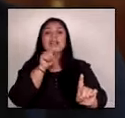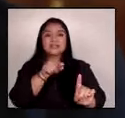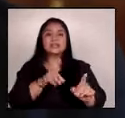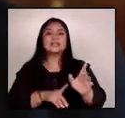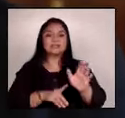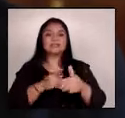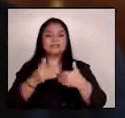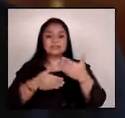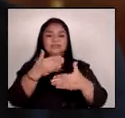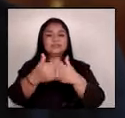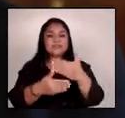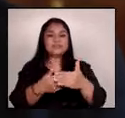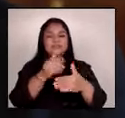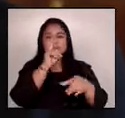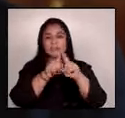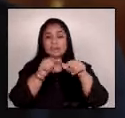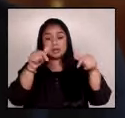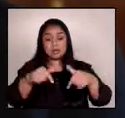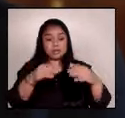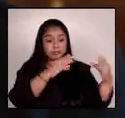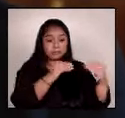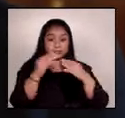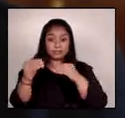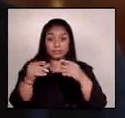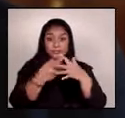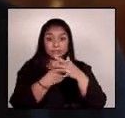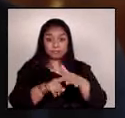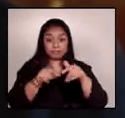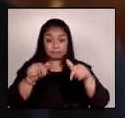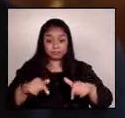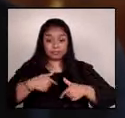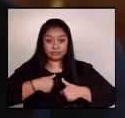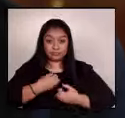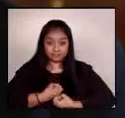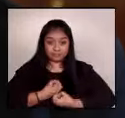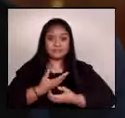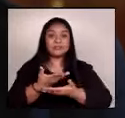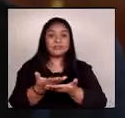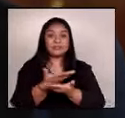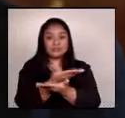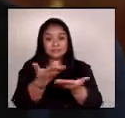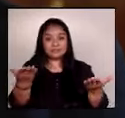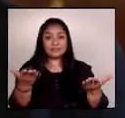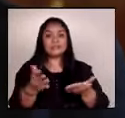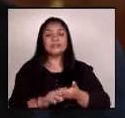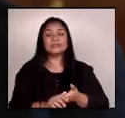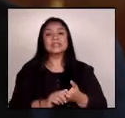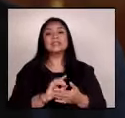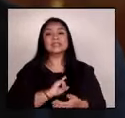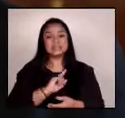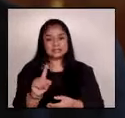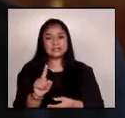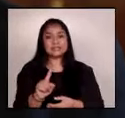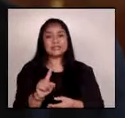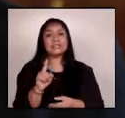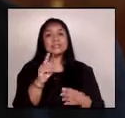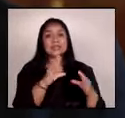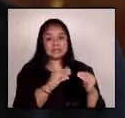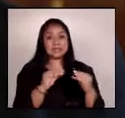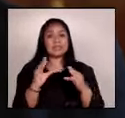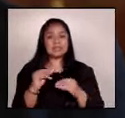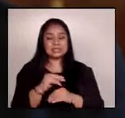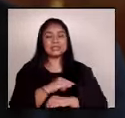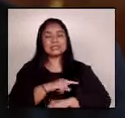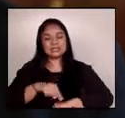Y el diálogo que inicia hoy con estas palabras que me permiten ustedes dirigirles, será largo y